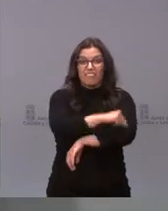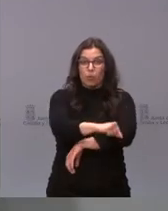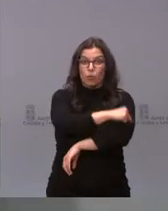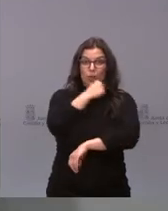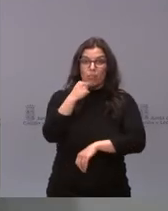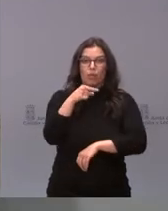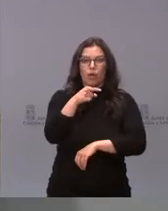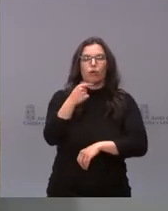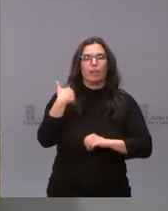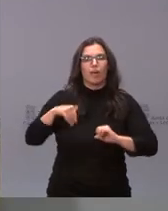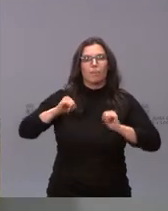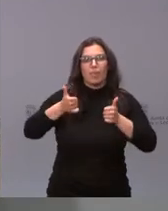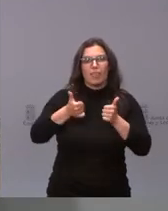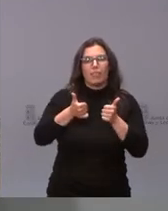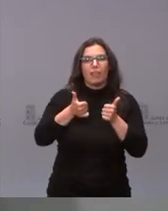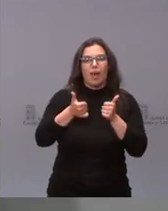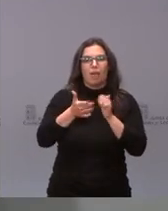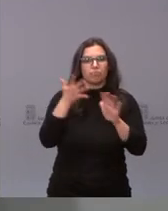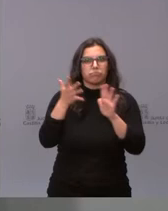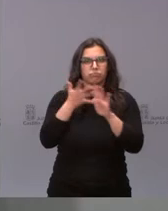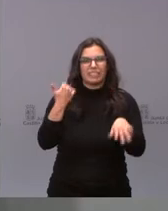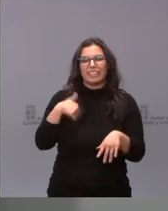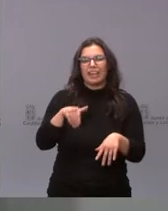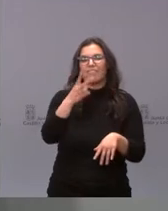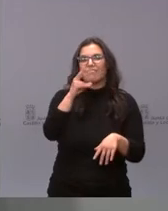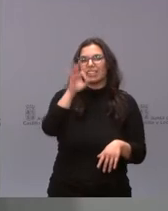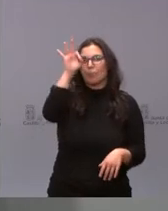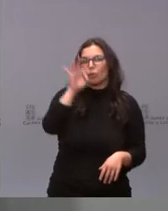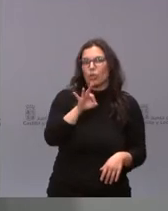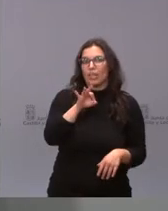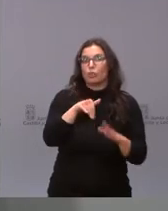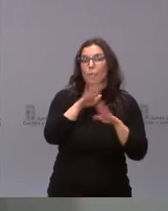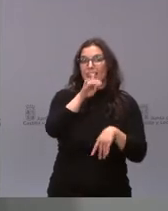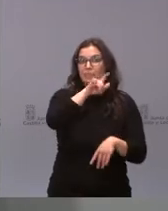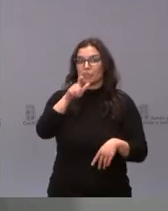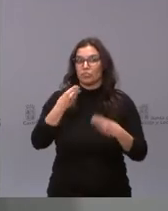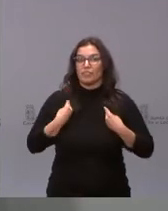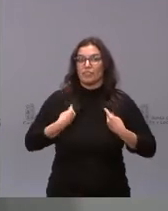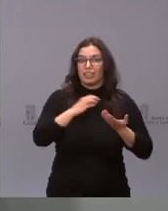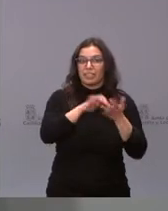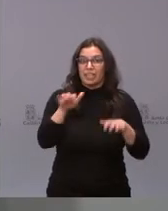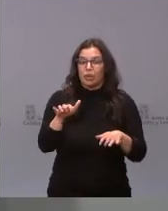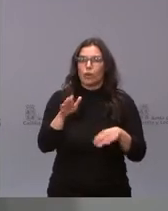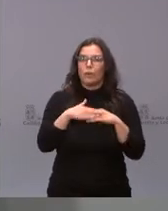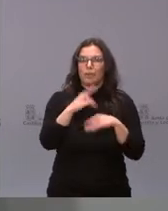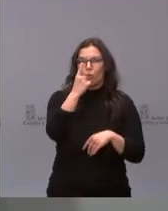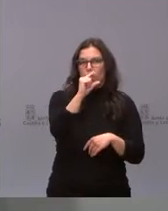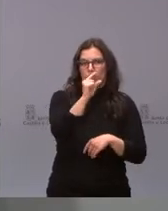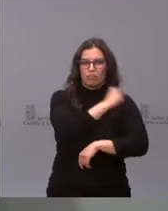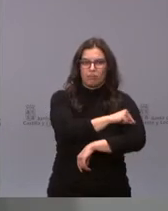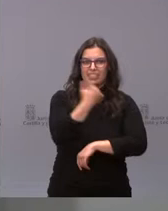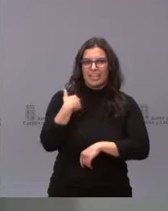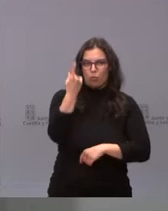está empezando ya a surtir efectos. Tenemos ya más de un 20% de la población con al menos una dosis.